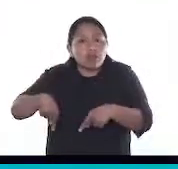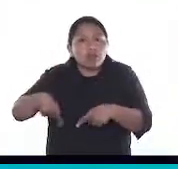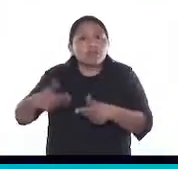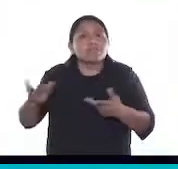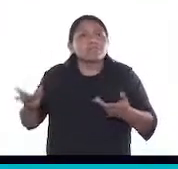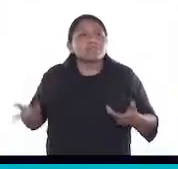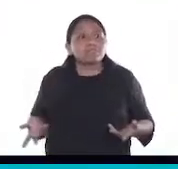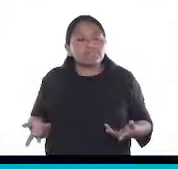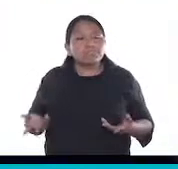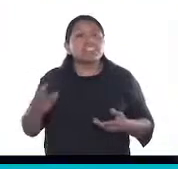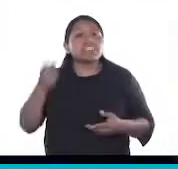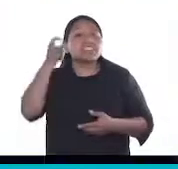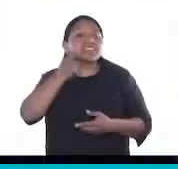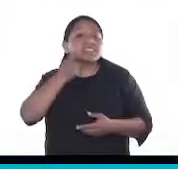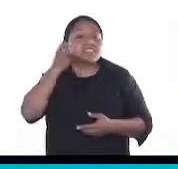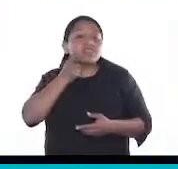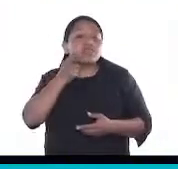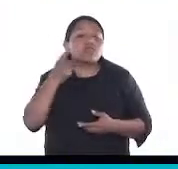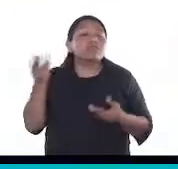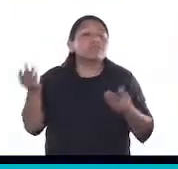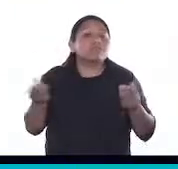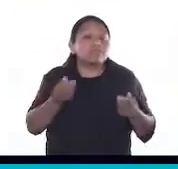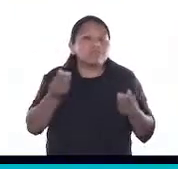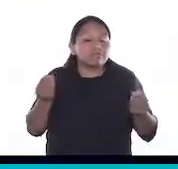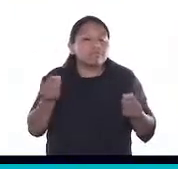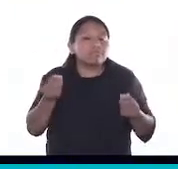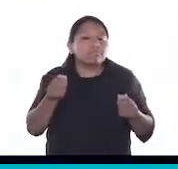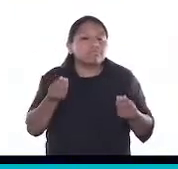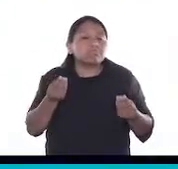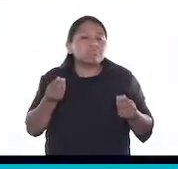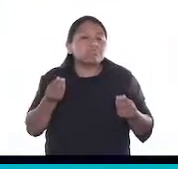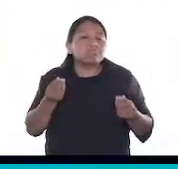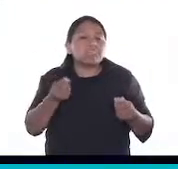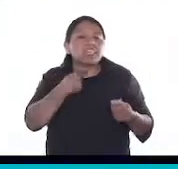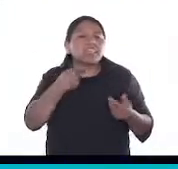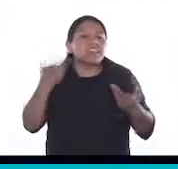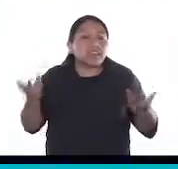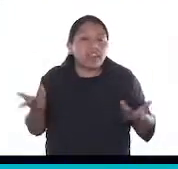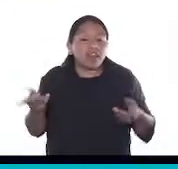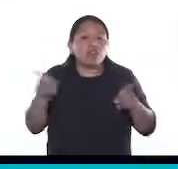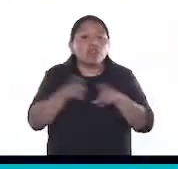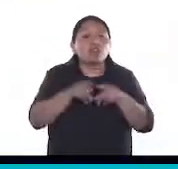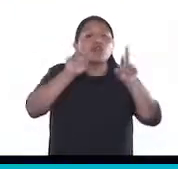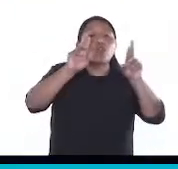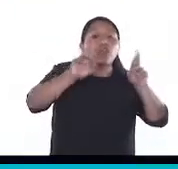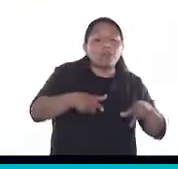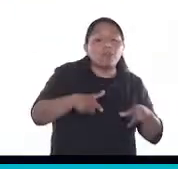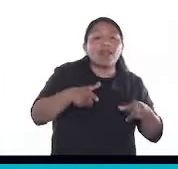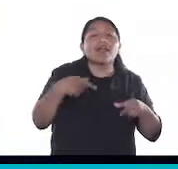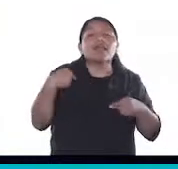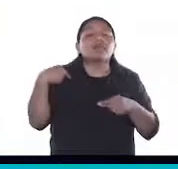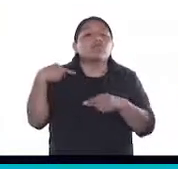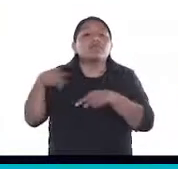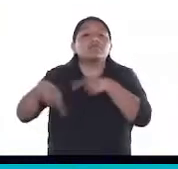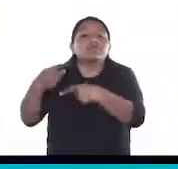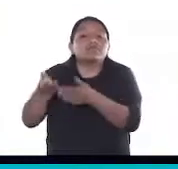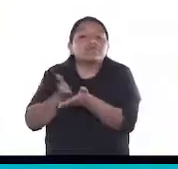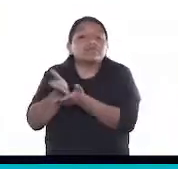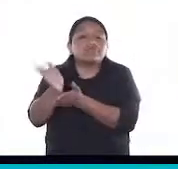que Kicillof lo único que quiere hacer, como lo hicieron con los planes, es hacerlo para siempre.